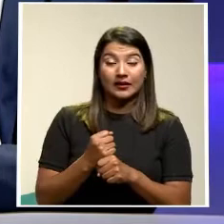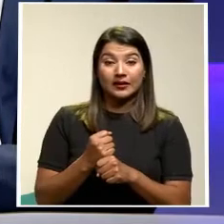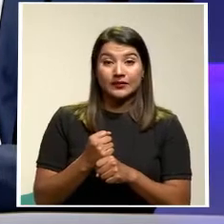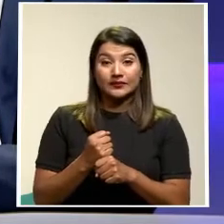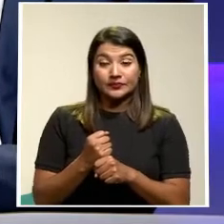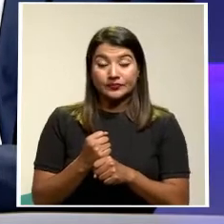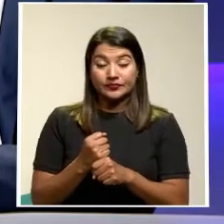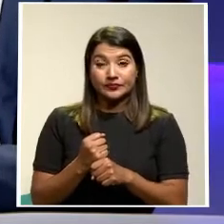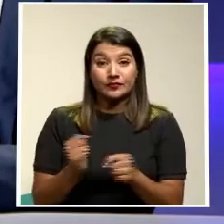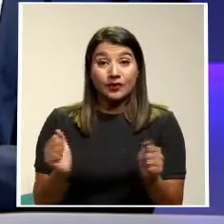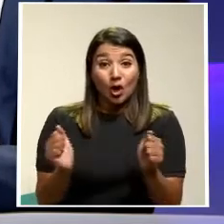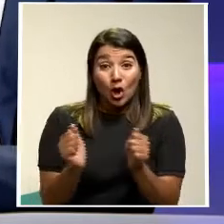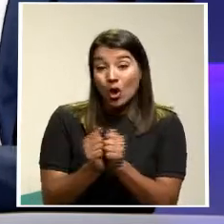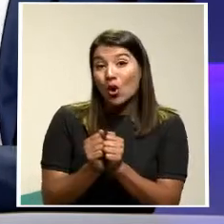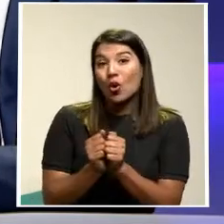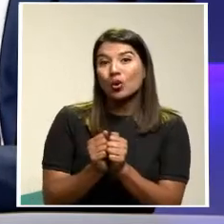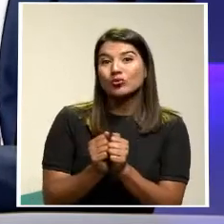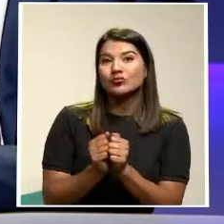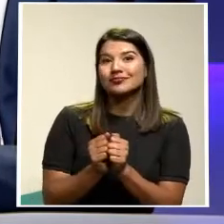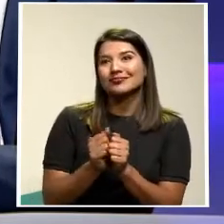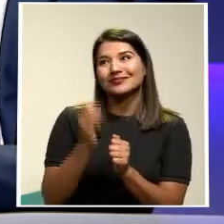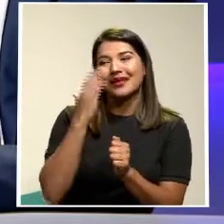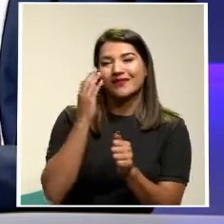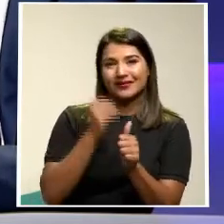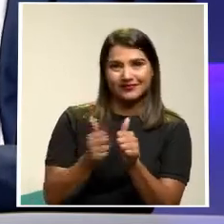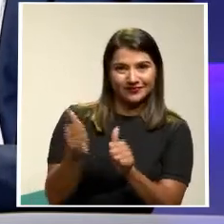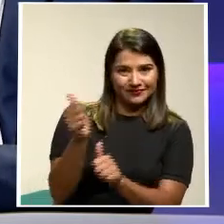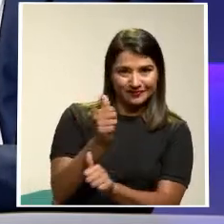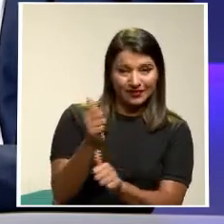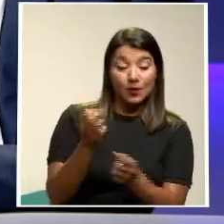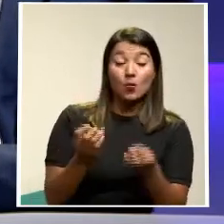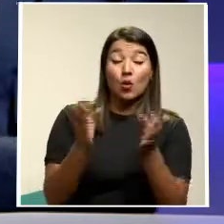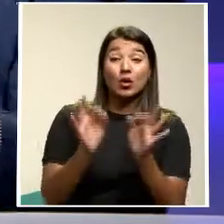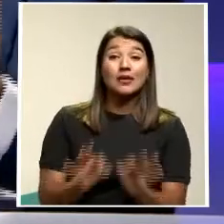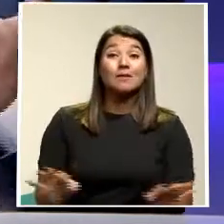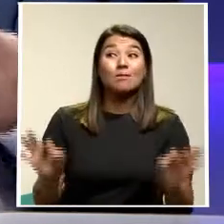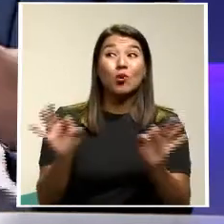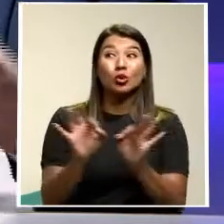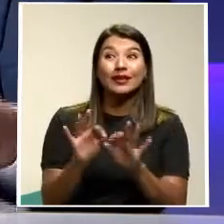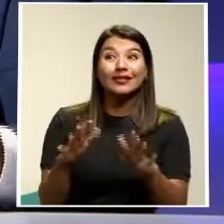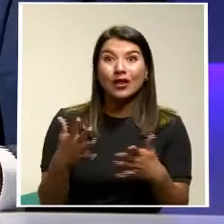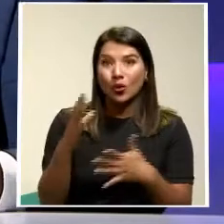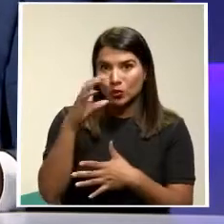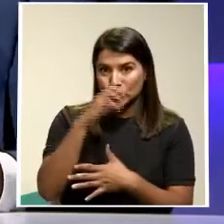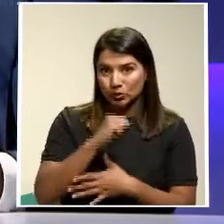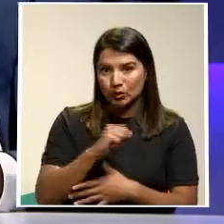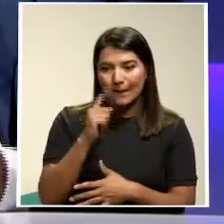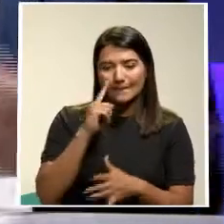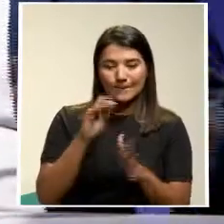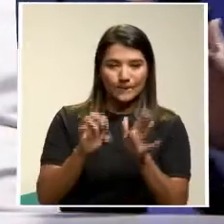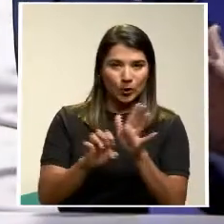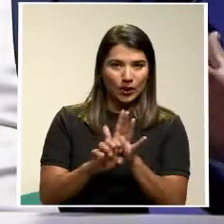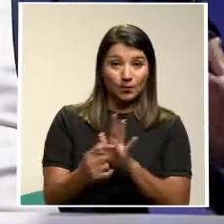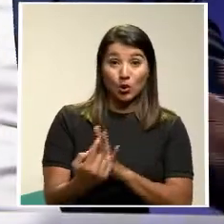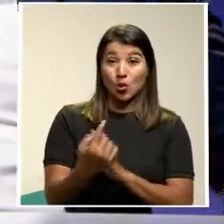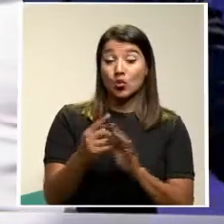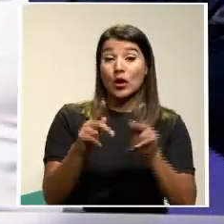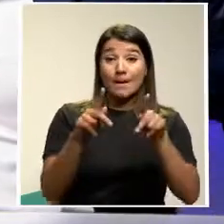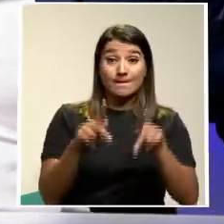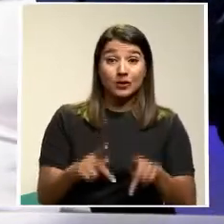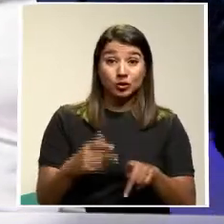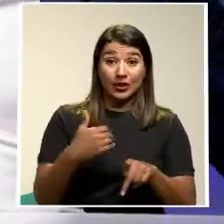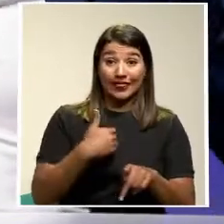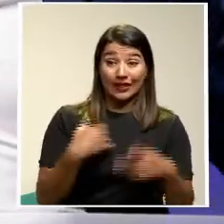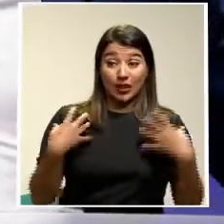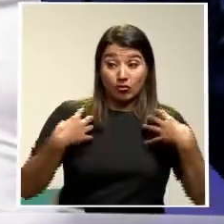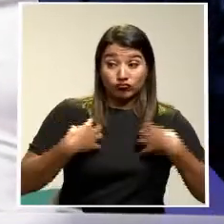Este Figura de la subordinación Que es importante Cómo discernirla Por ejemplo Una persona Anda Su cajón